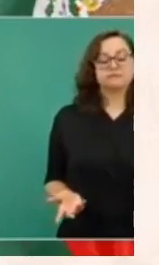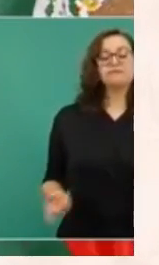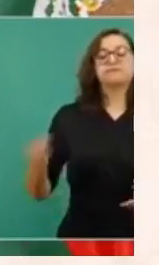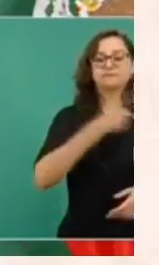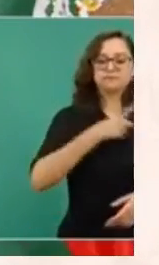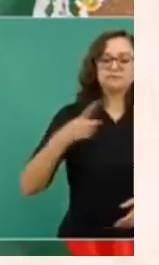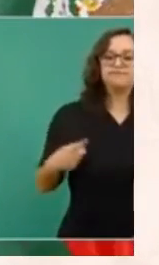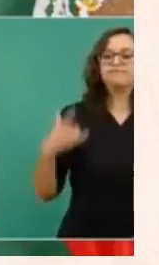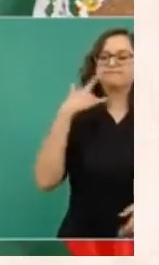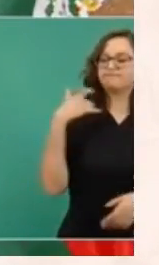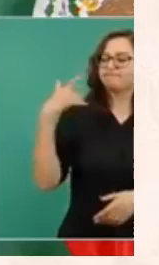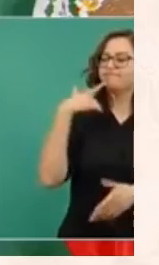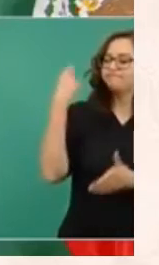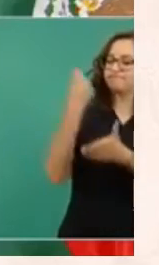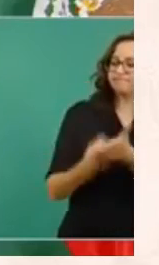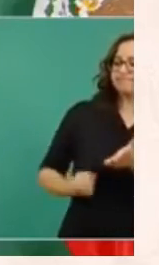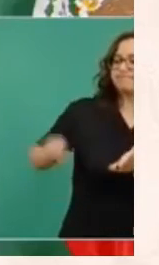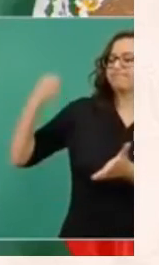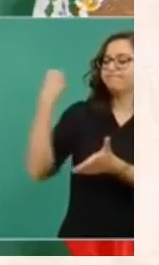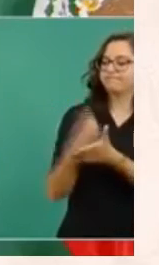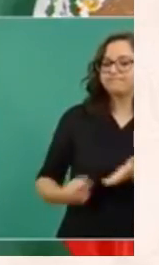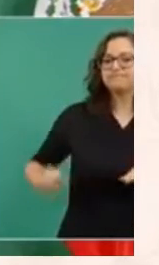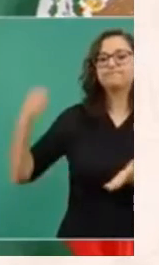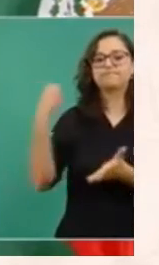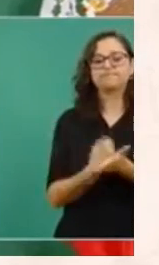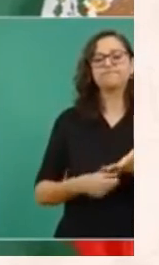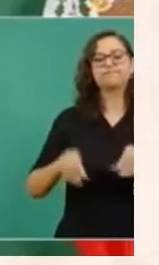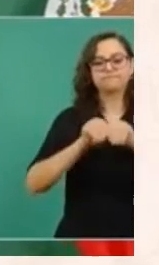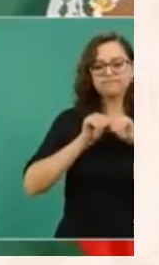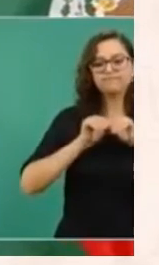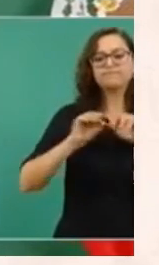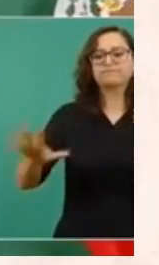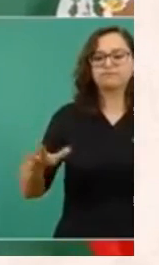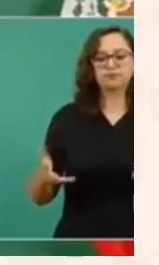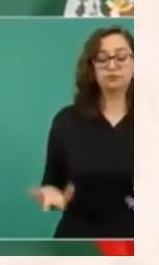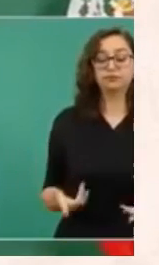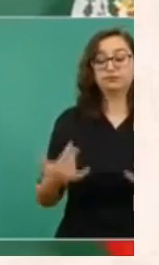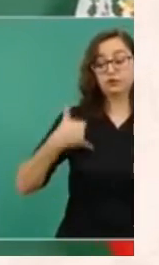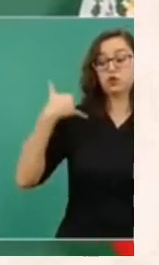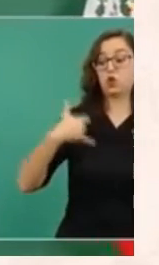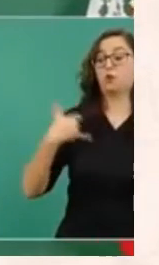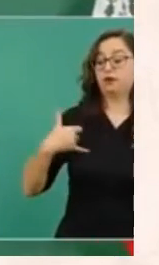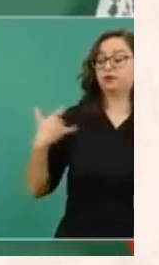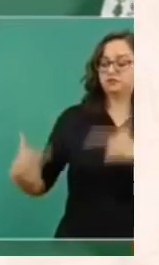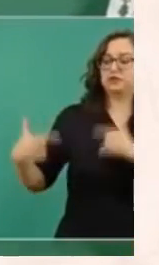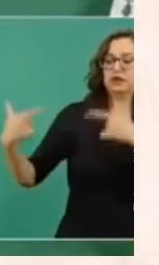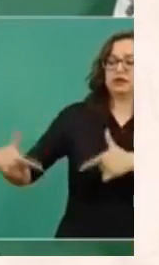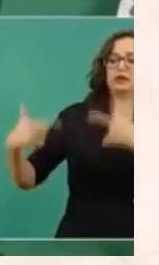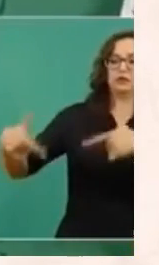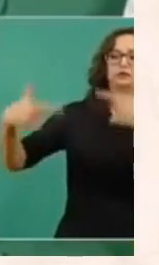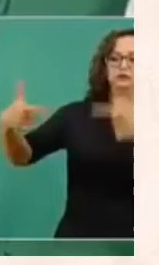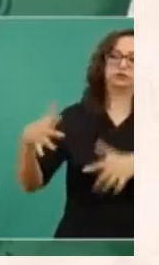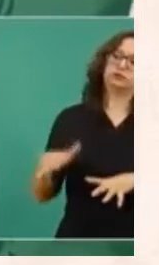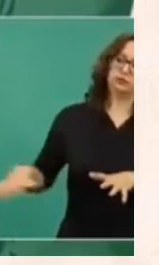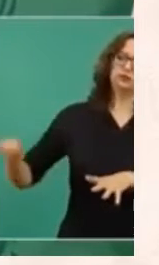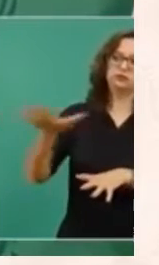haciendo conciencia, sobre todo los jóvenes, porque ya la gente mayor ya es muy